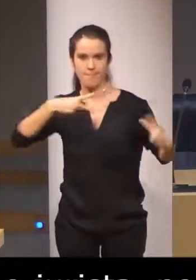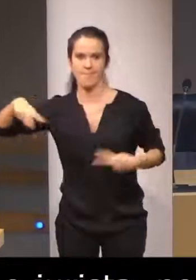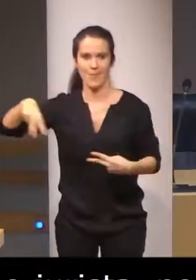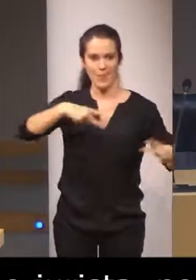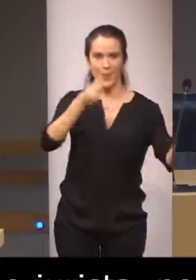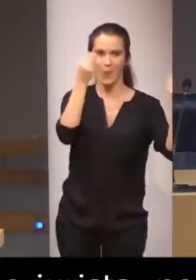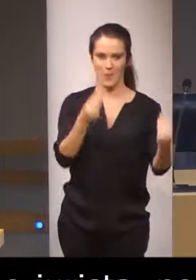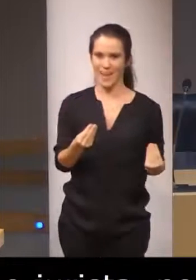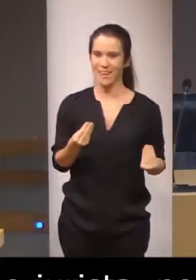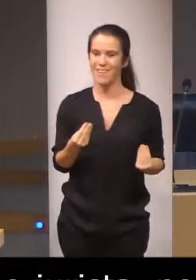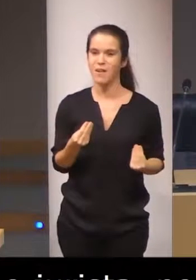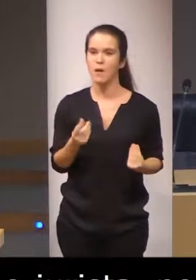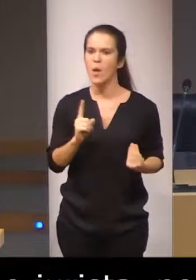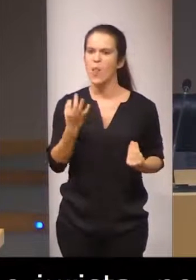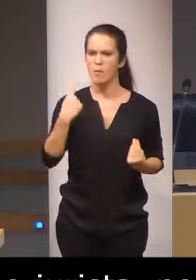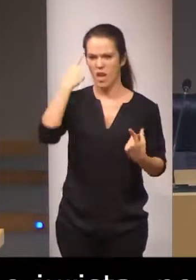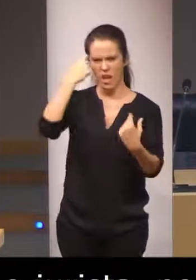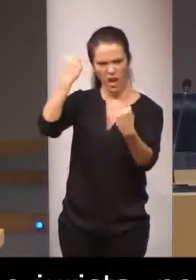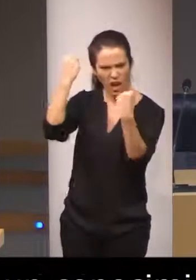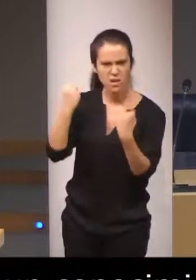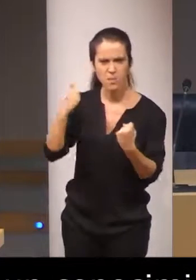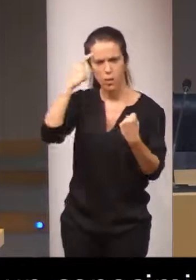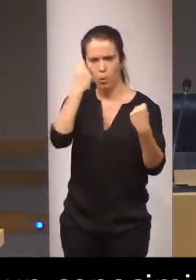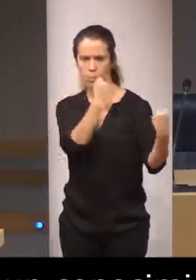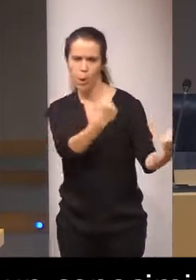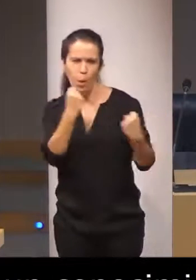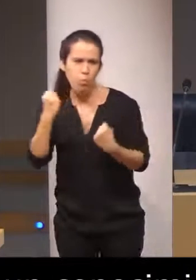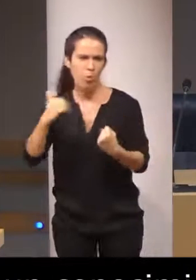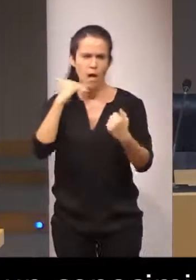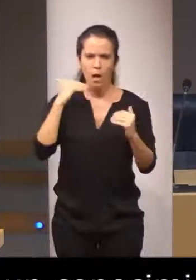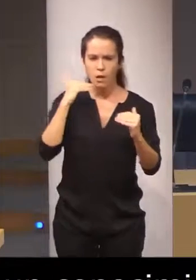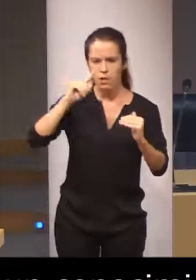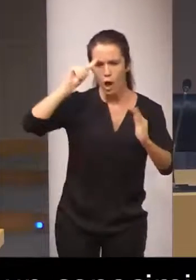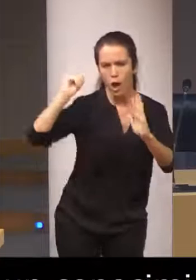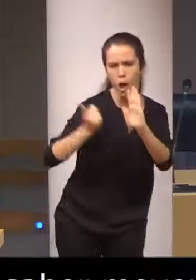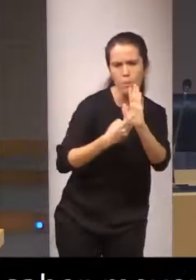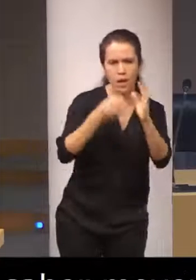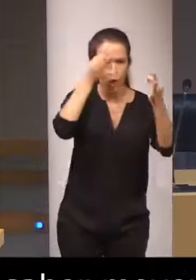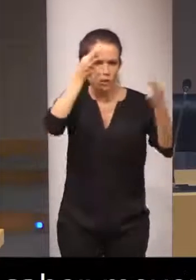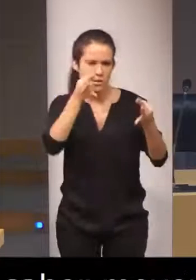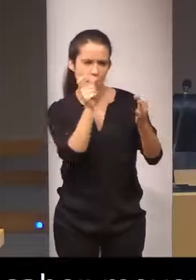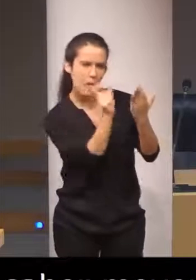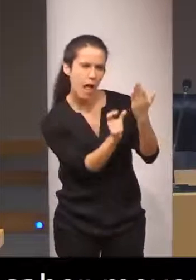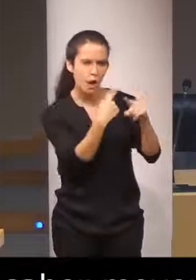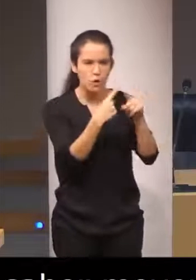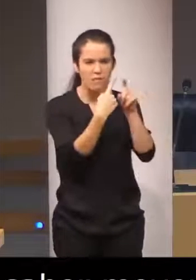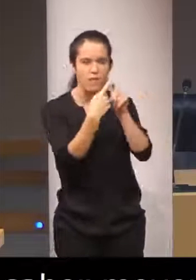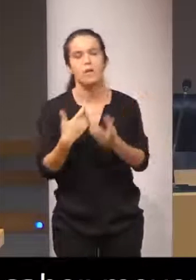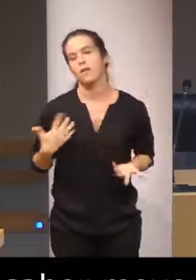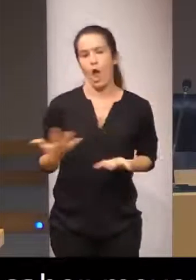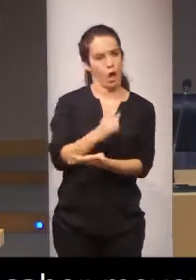No hace falta que sea un exquisito conocedor de la absoluta rigurosidad de los conceptos.